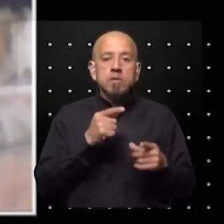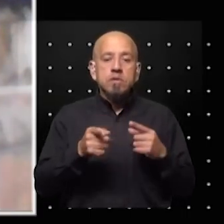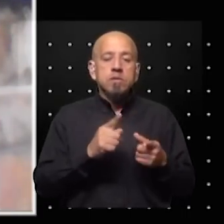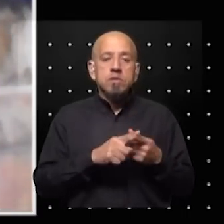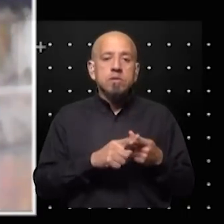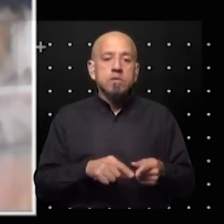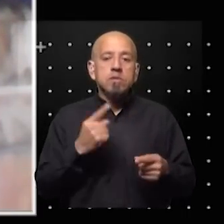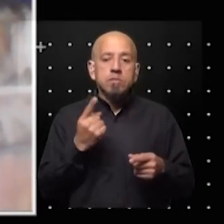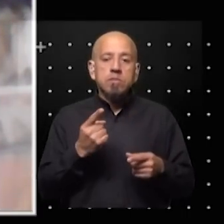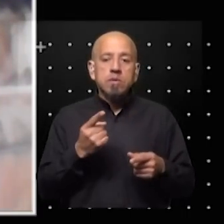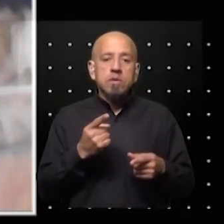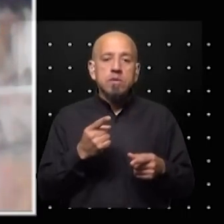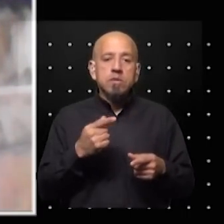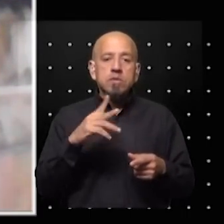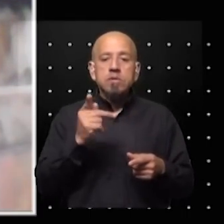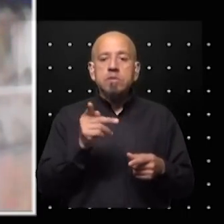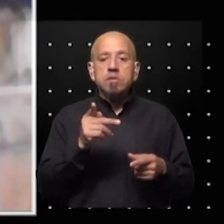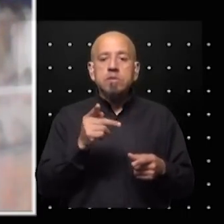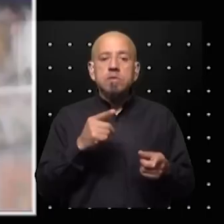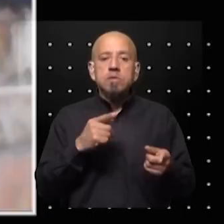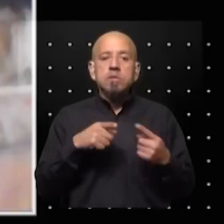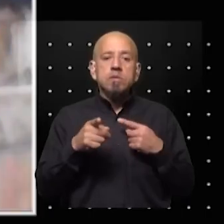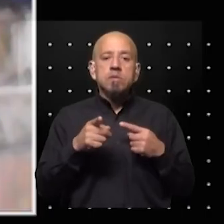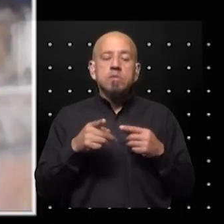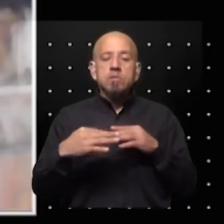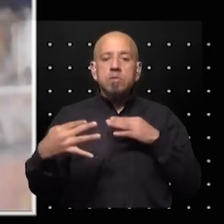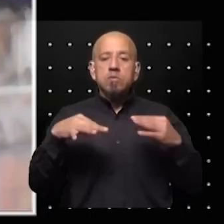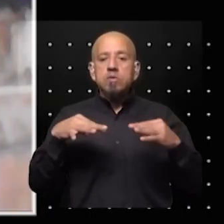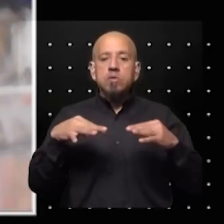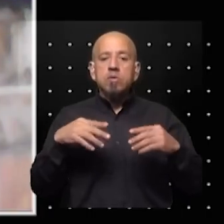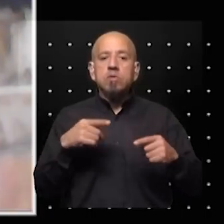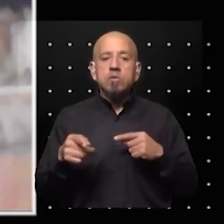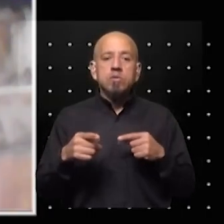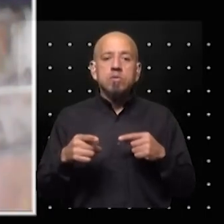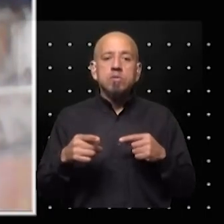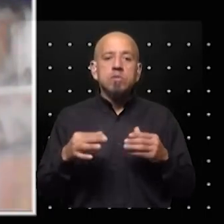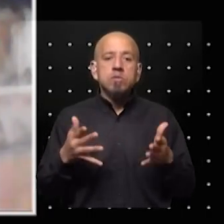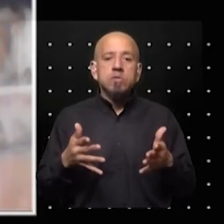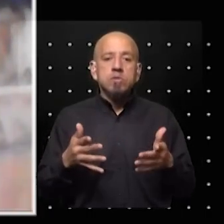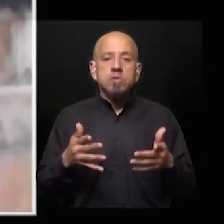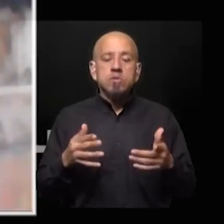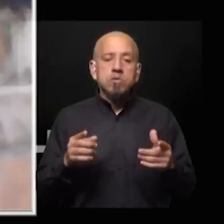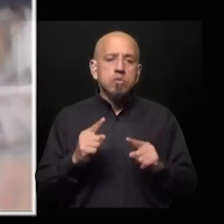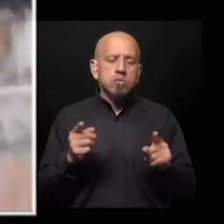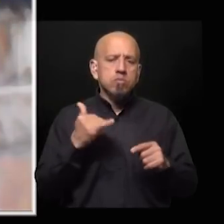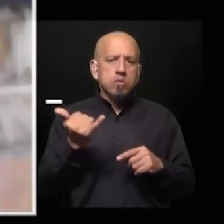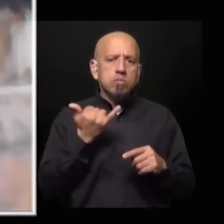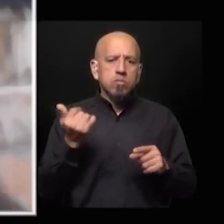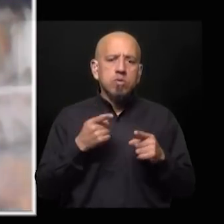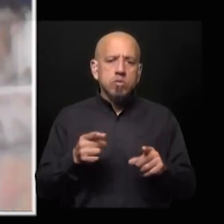el primer kirchnerismo que masa se fue del kirchnerismo fue opositor al kirchnerismo y eso no pasó hace tanto entonces